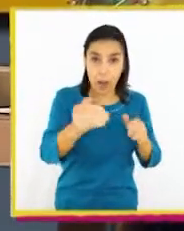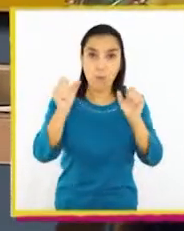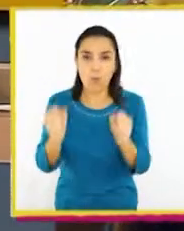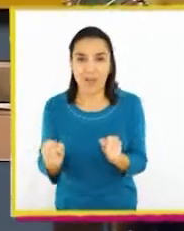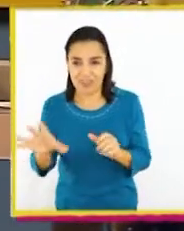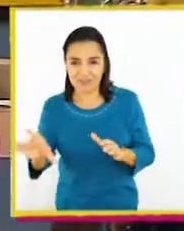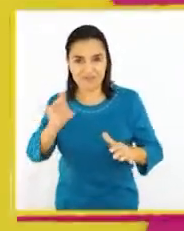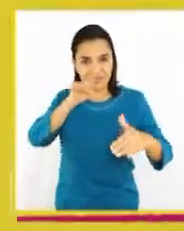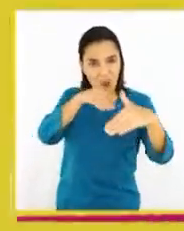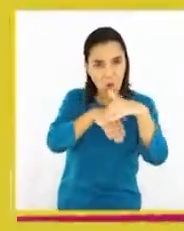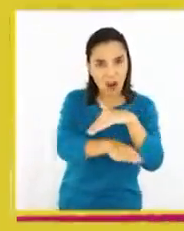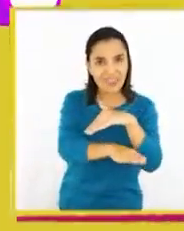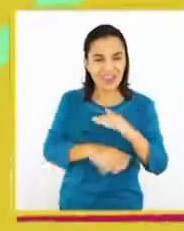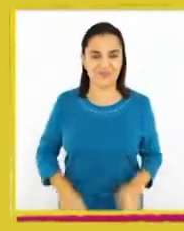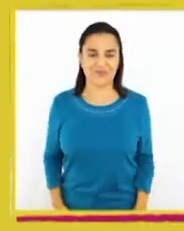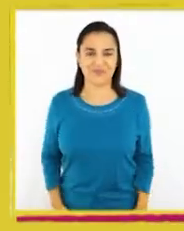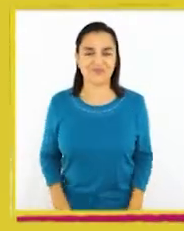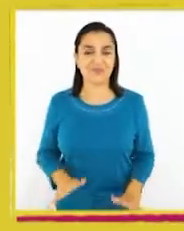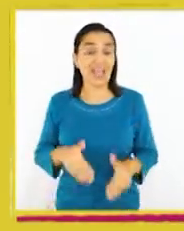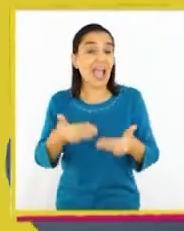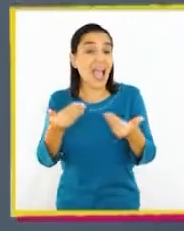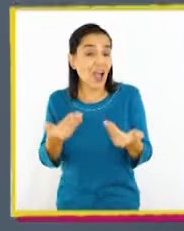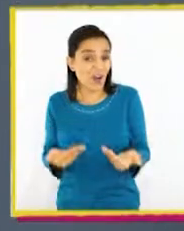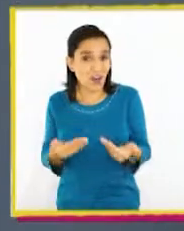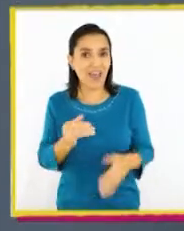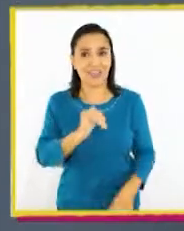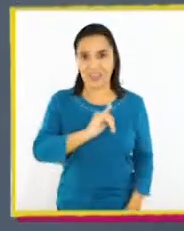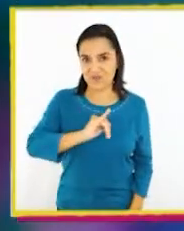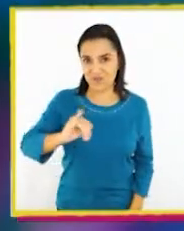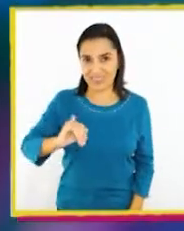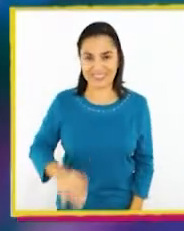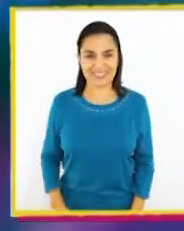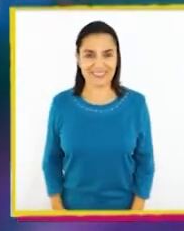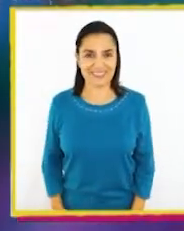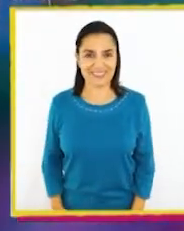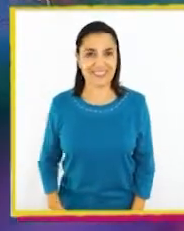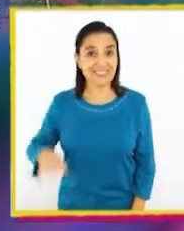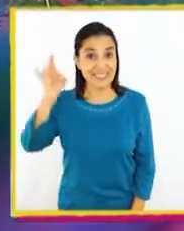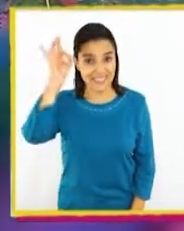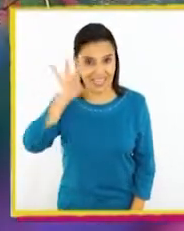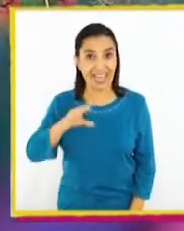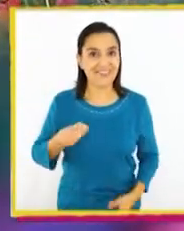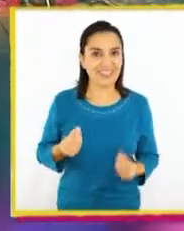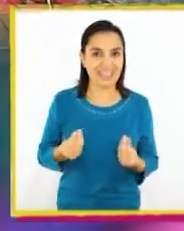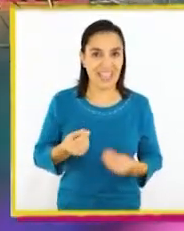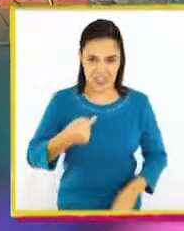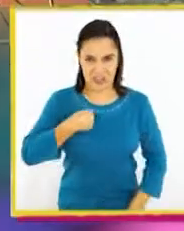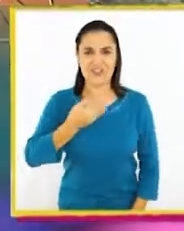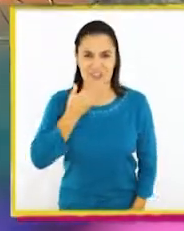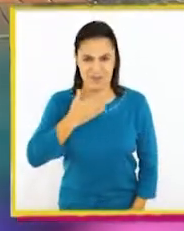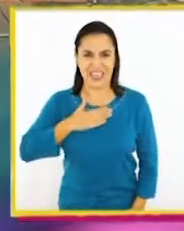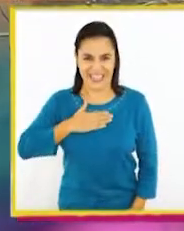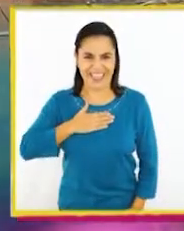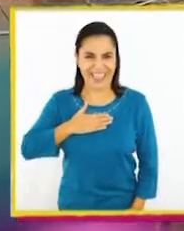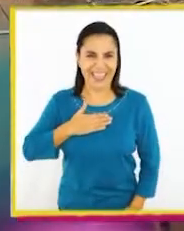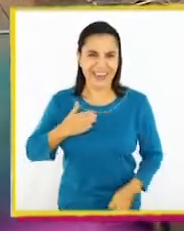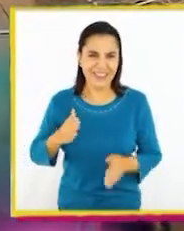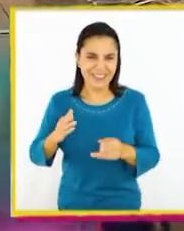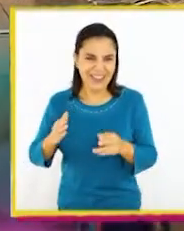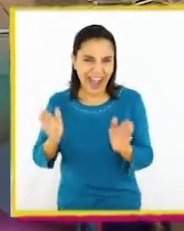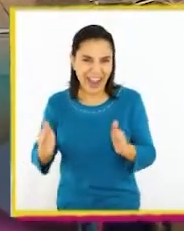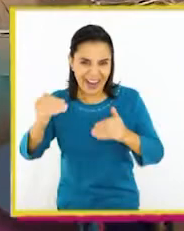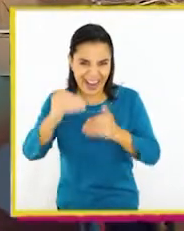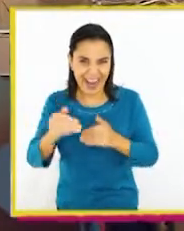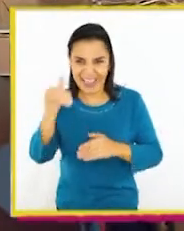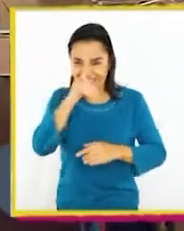puedas meterlos dentro. Y ahora, después de hacer esto... ¿Saben qué? ¡También quiero hacer una cápsula